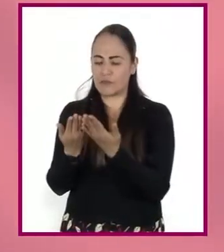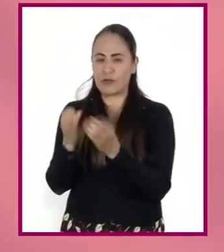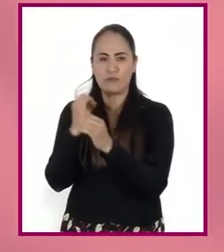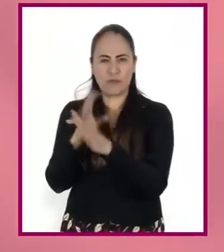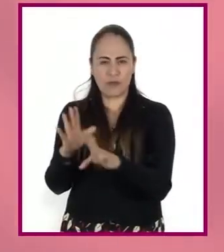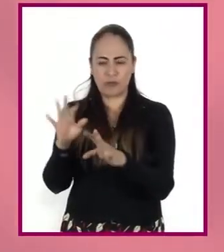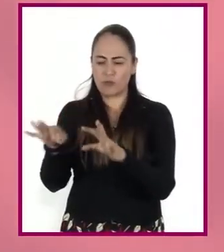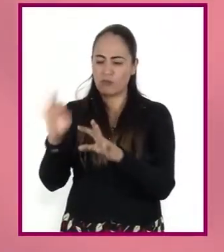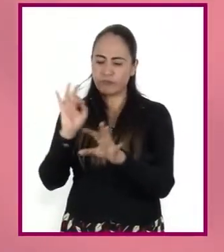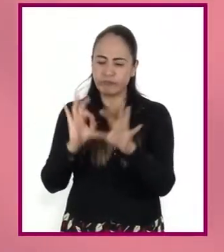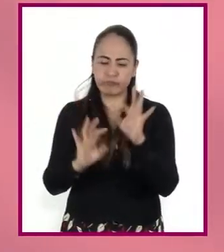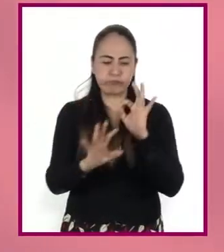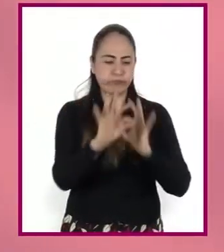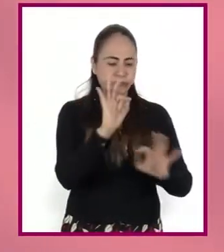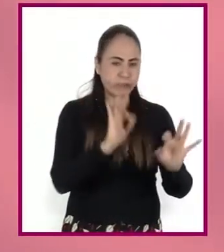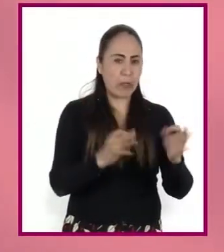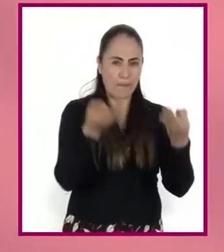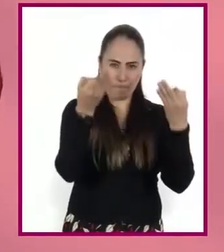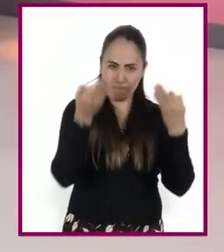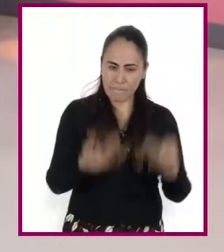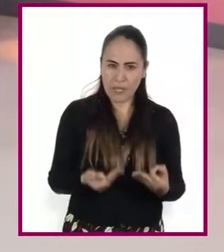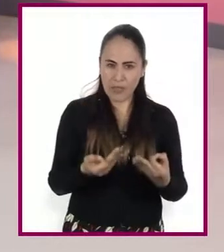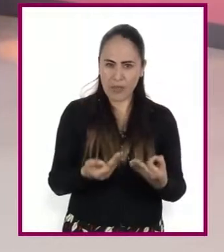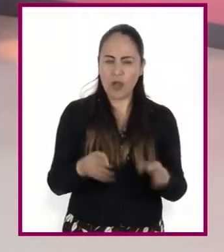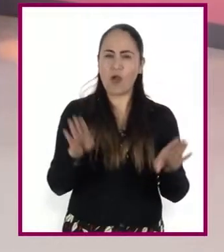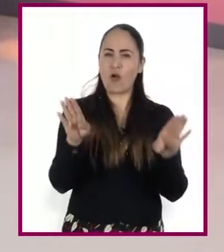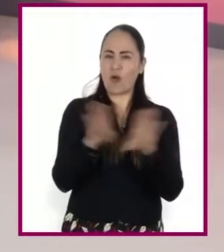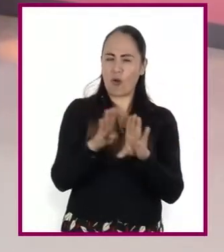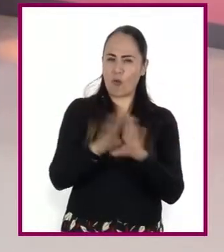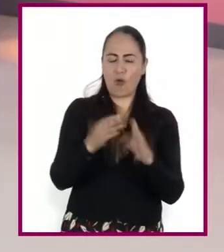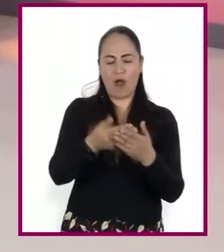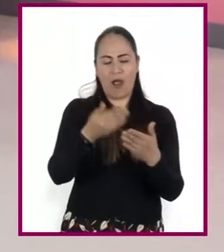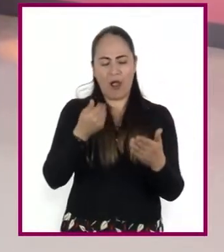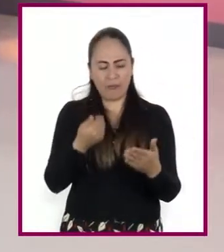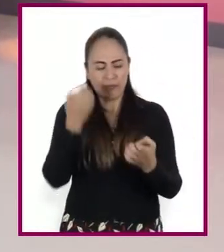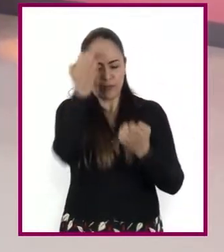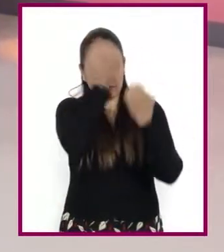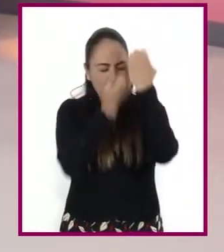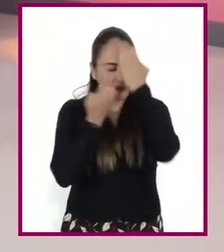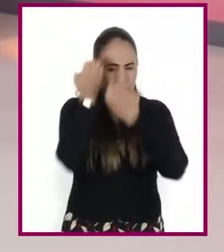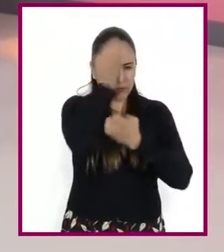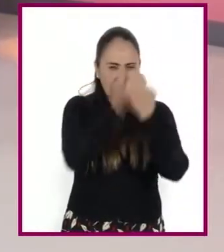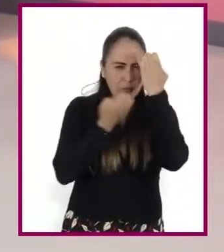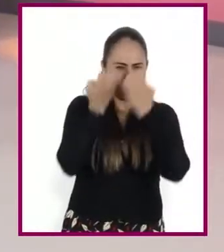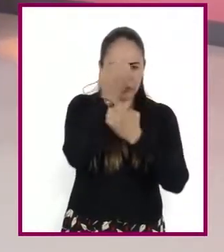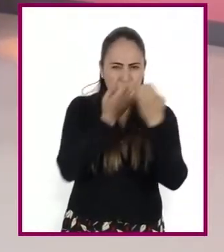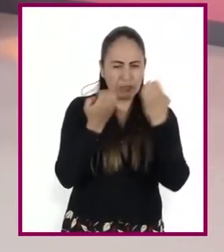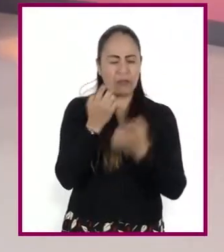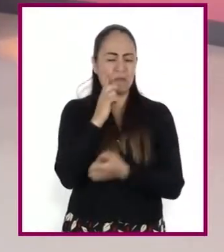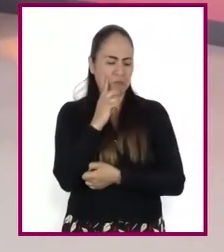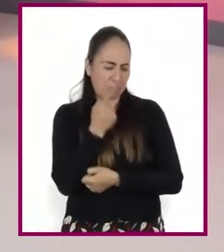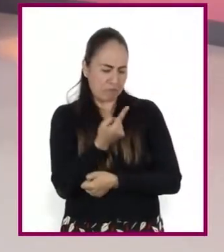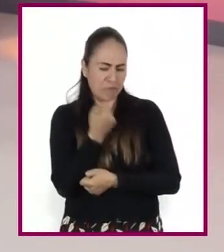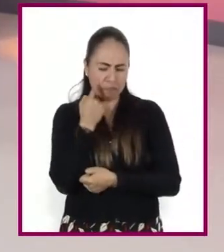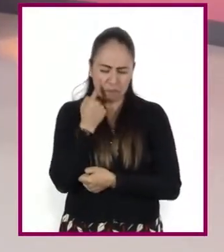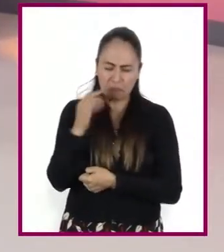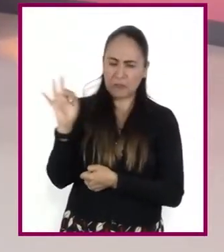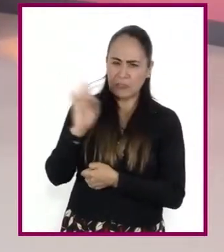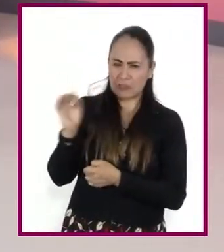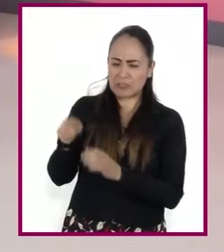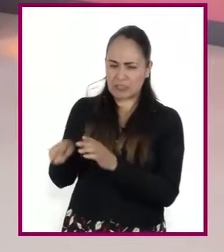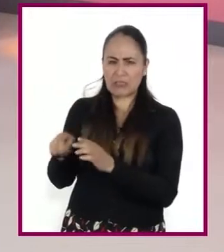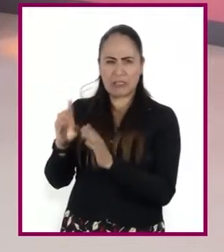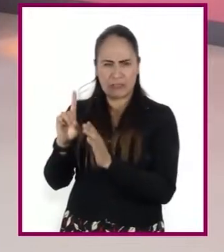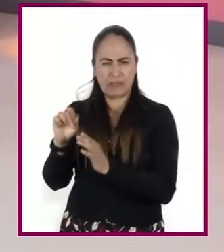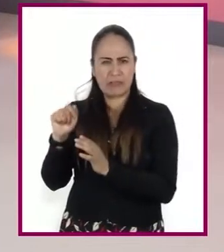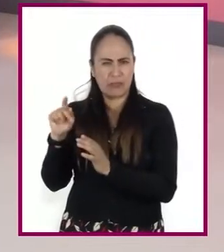adecuadas, es necesario realizar una exploración inicial que les permitirá determinar la relevancia de los datos